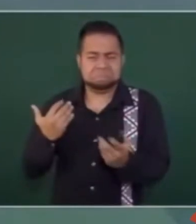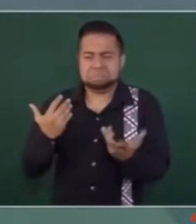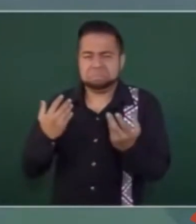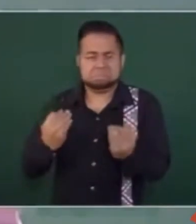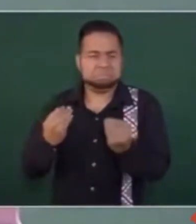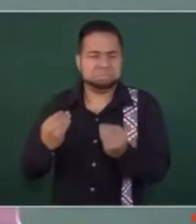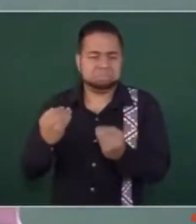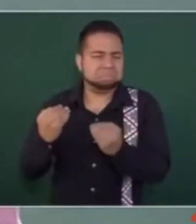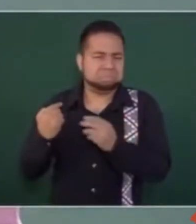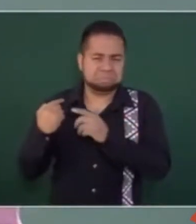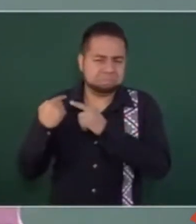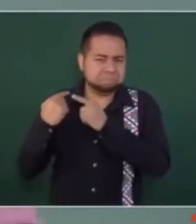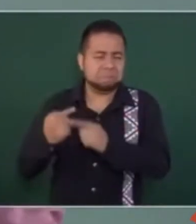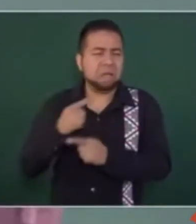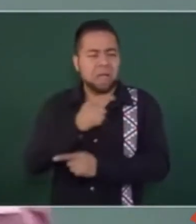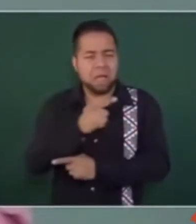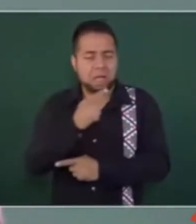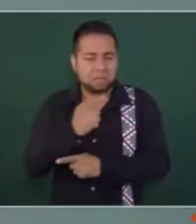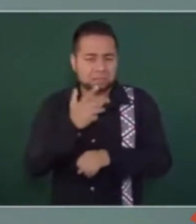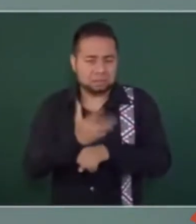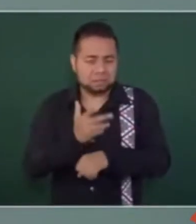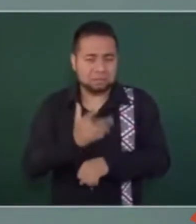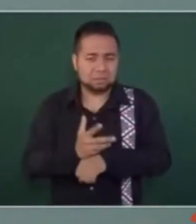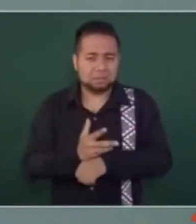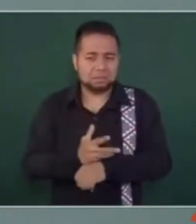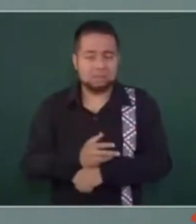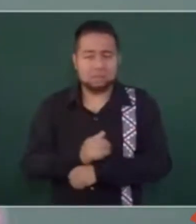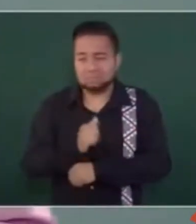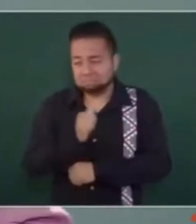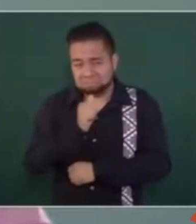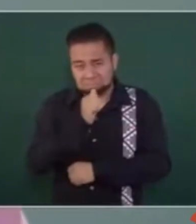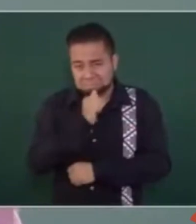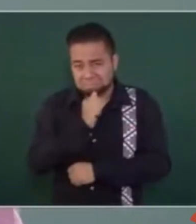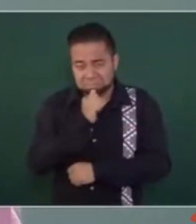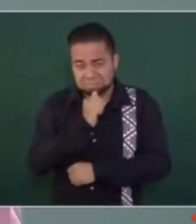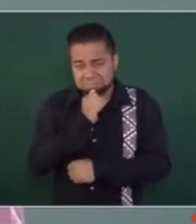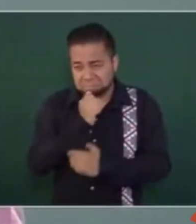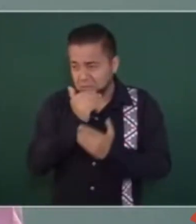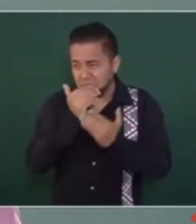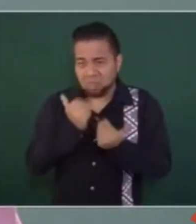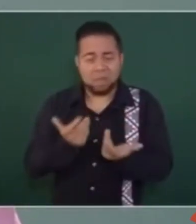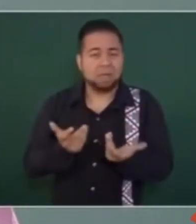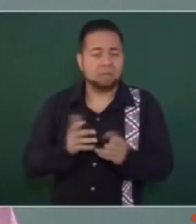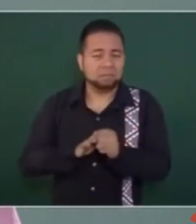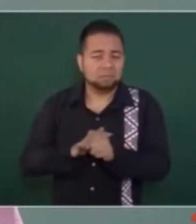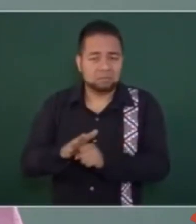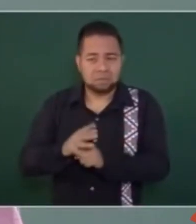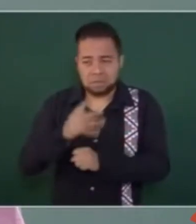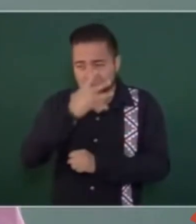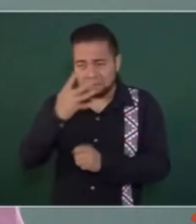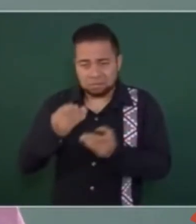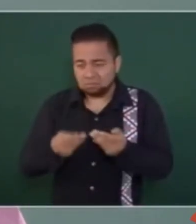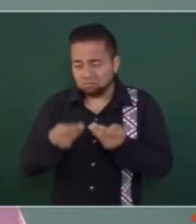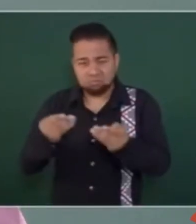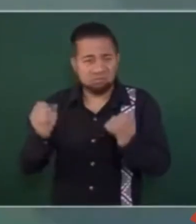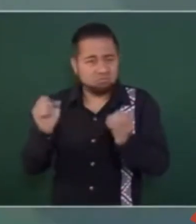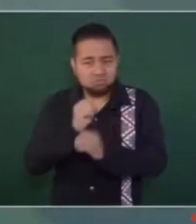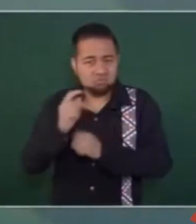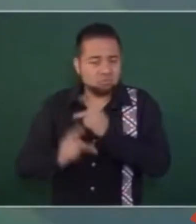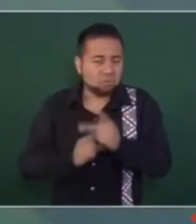y que todavía no tienen sus papeles